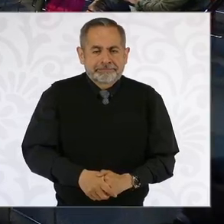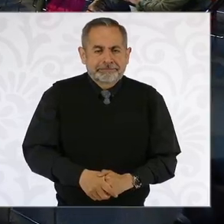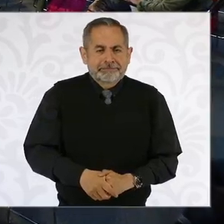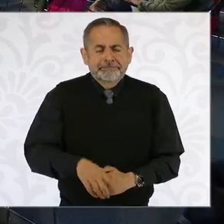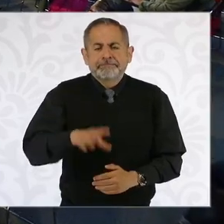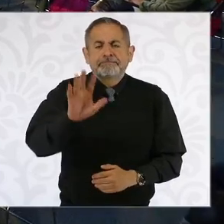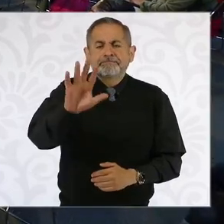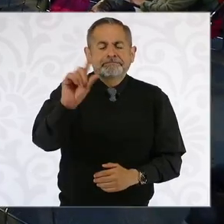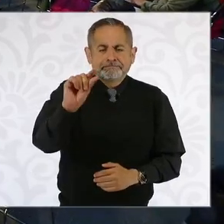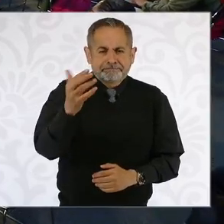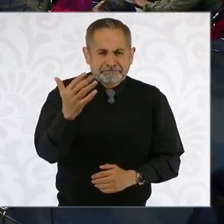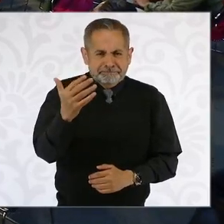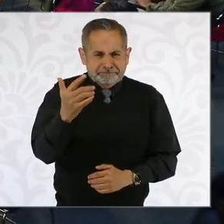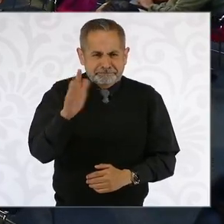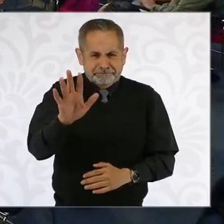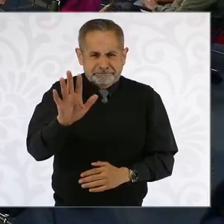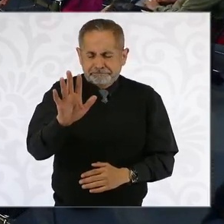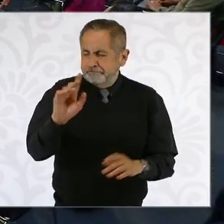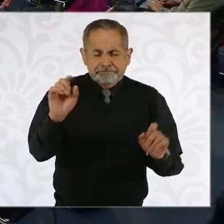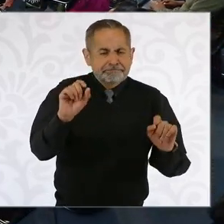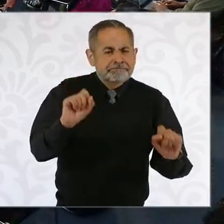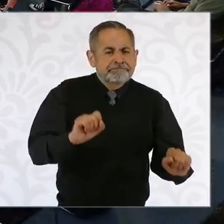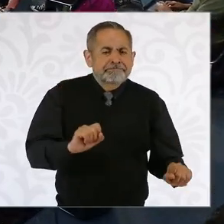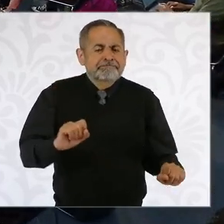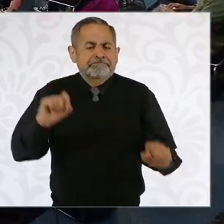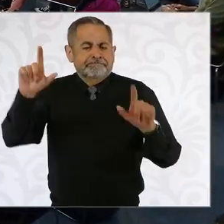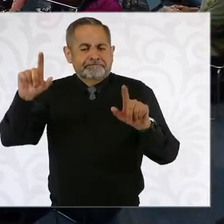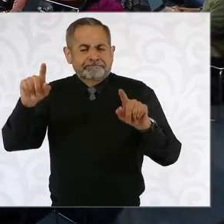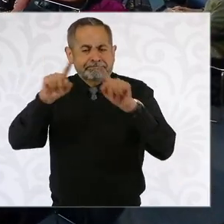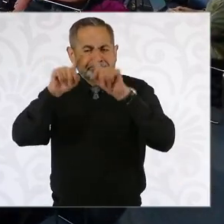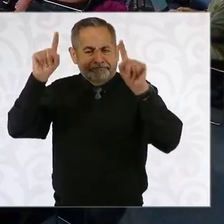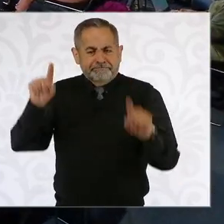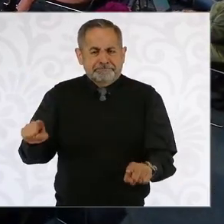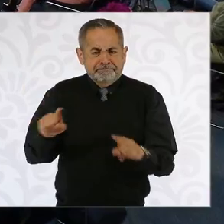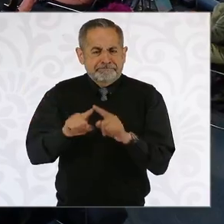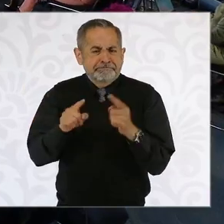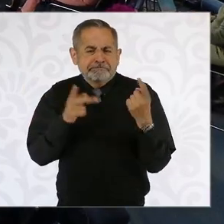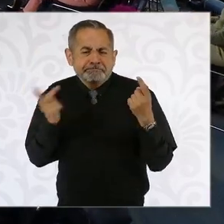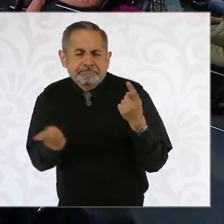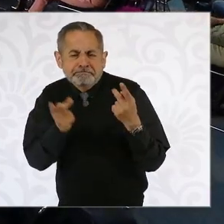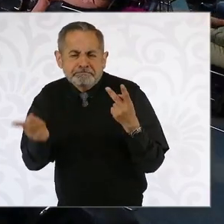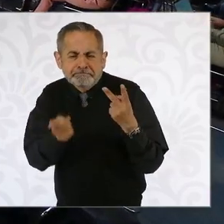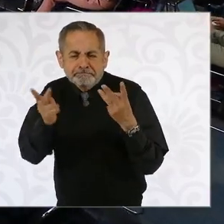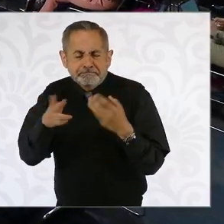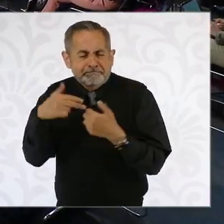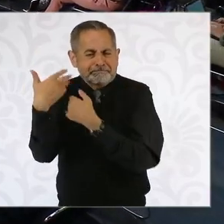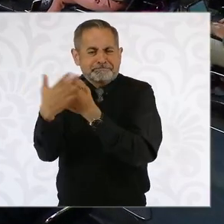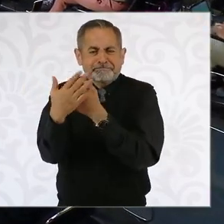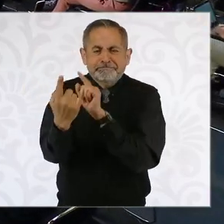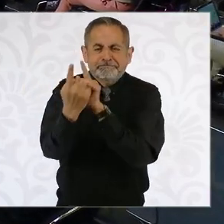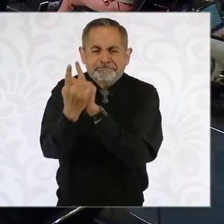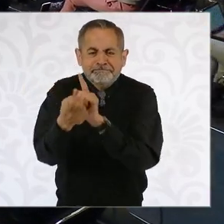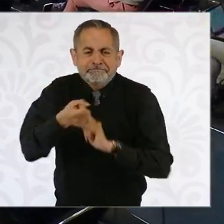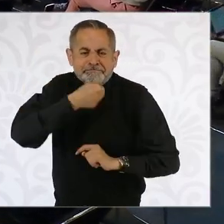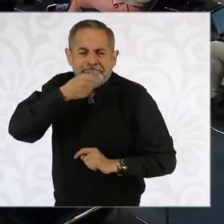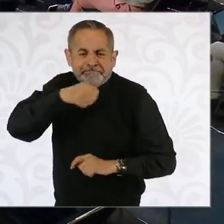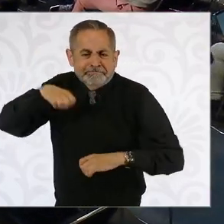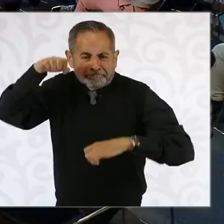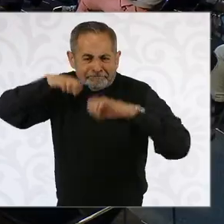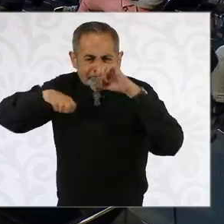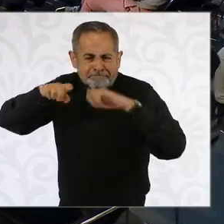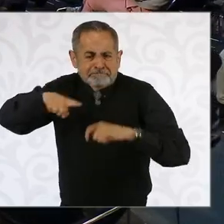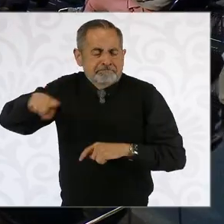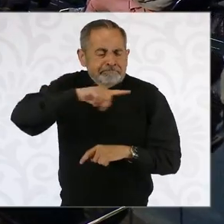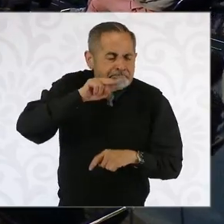A ver, vamos a poner el cuestionario que se está haciendo para que se